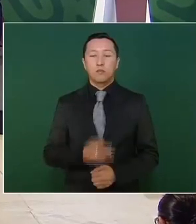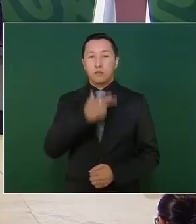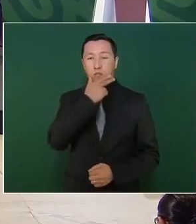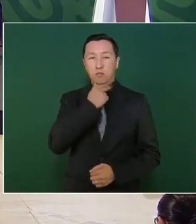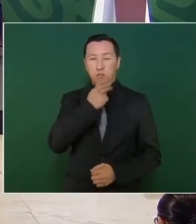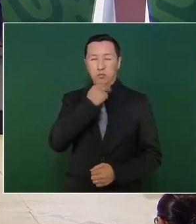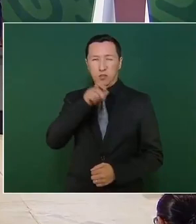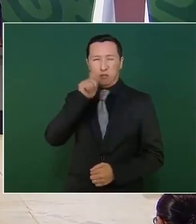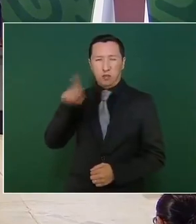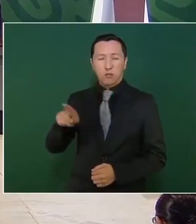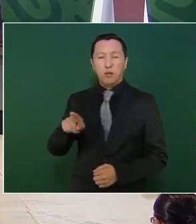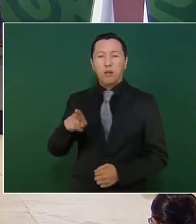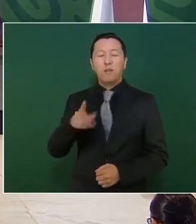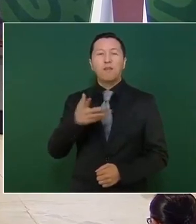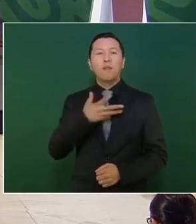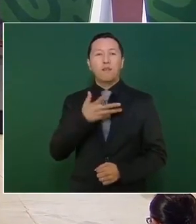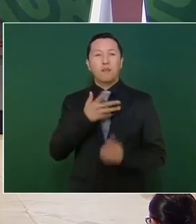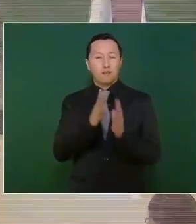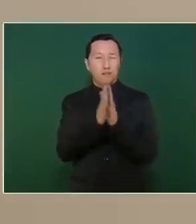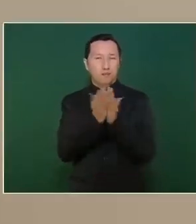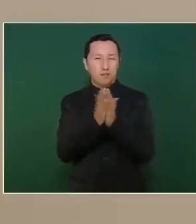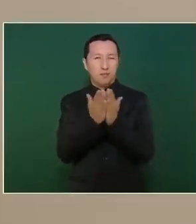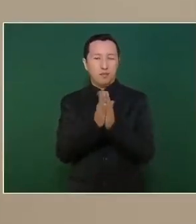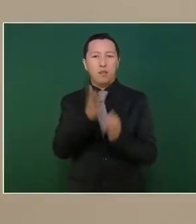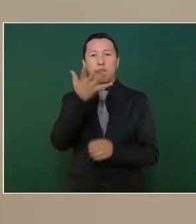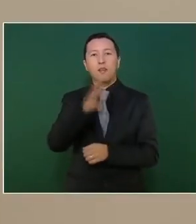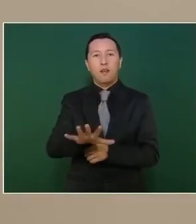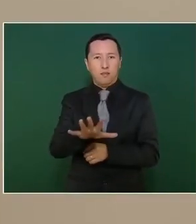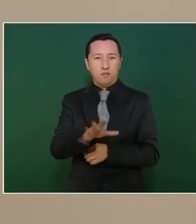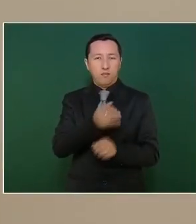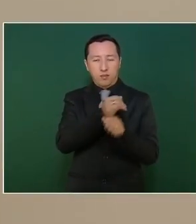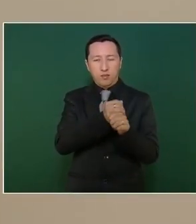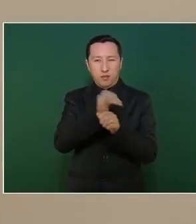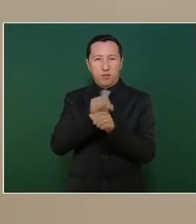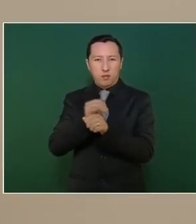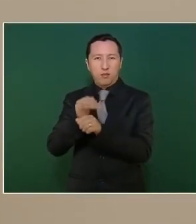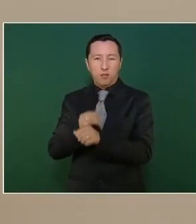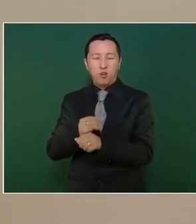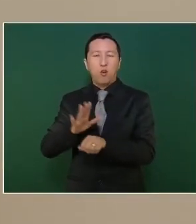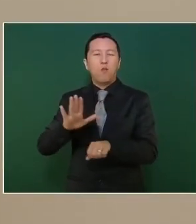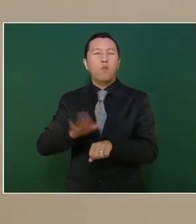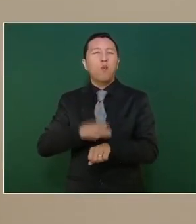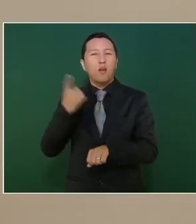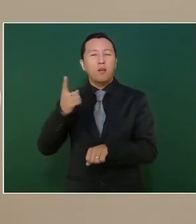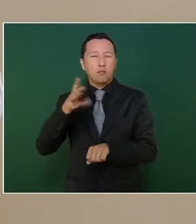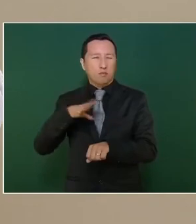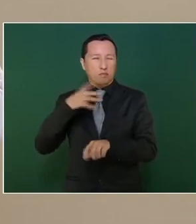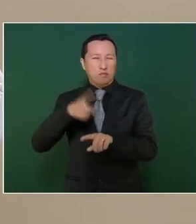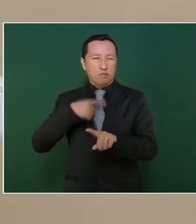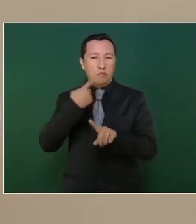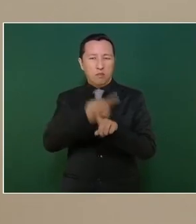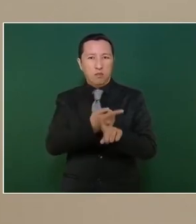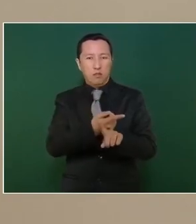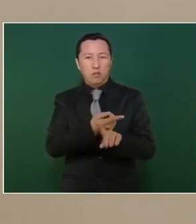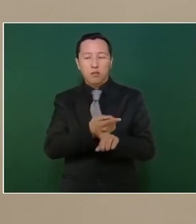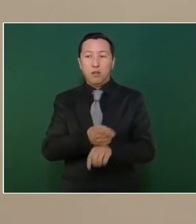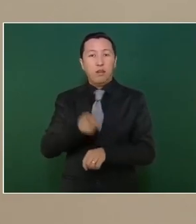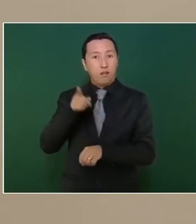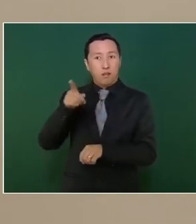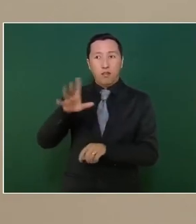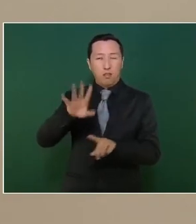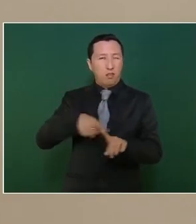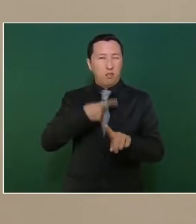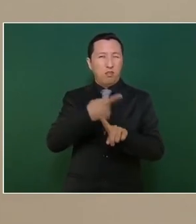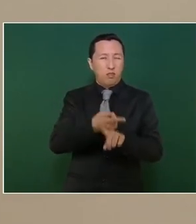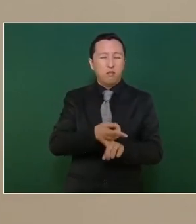está relacionado con al menos diez carpetas de investigación por delitos de violación. Se le considera un violador